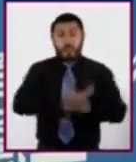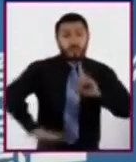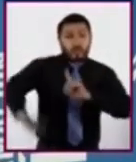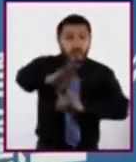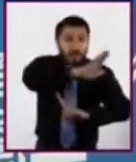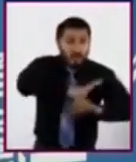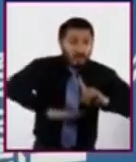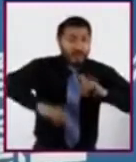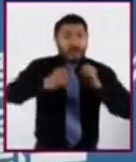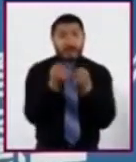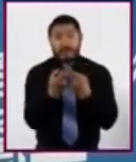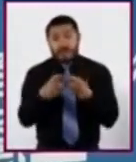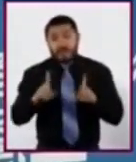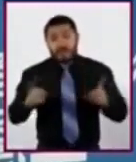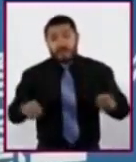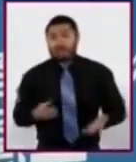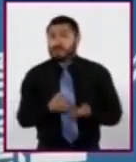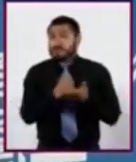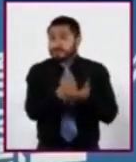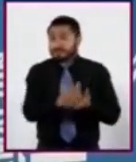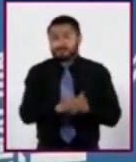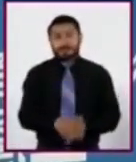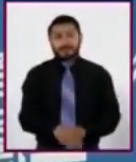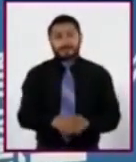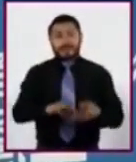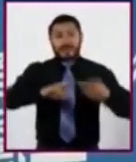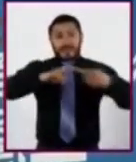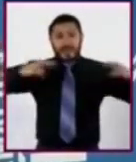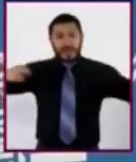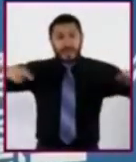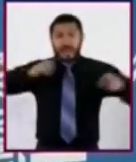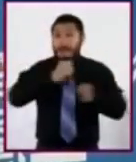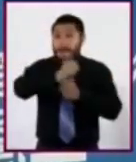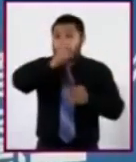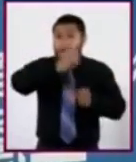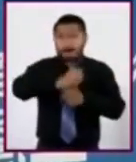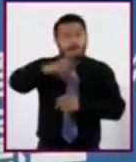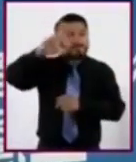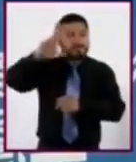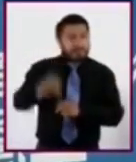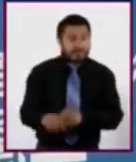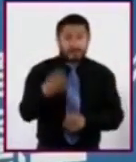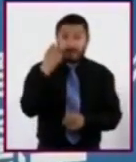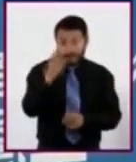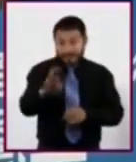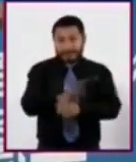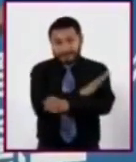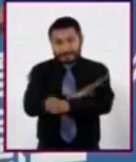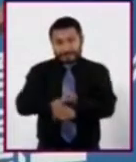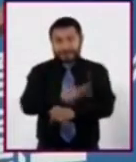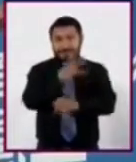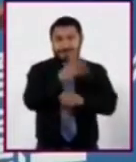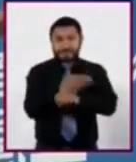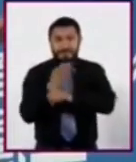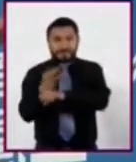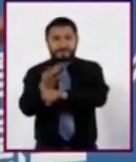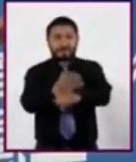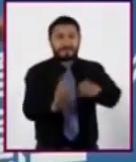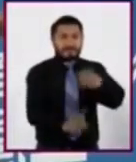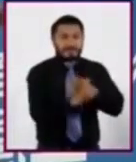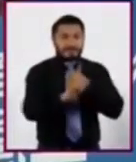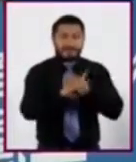desarrollo, relaciones libres de violencia que favorezcan la resolución pacífica de